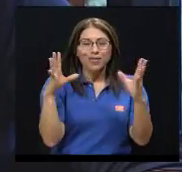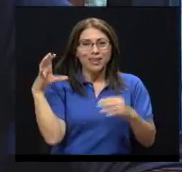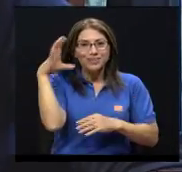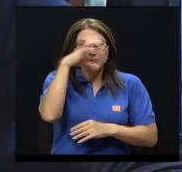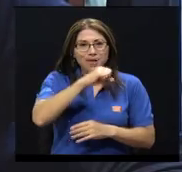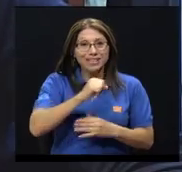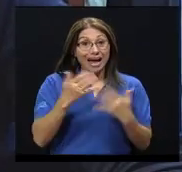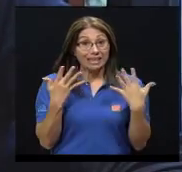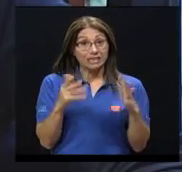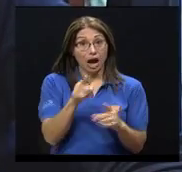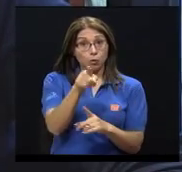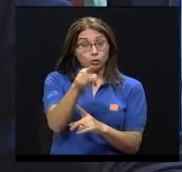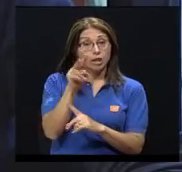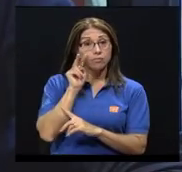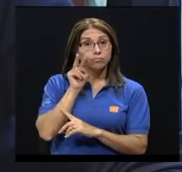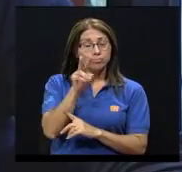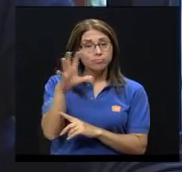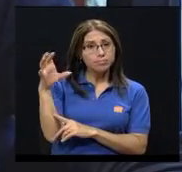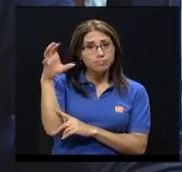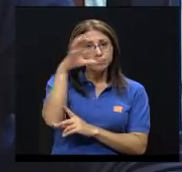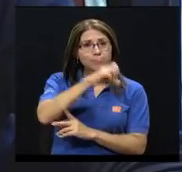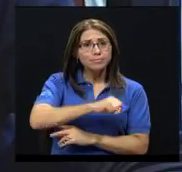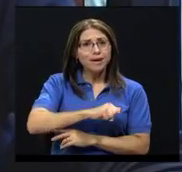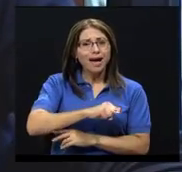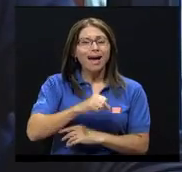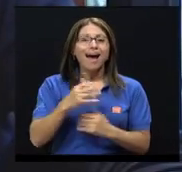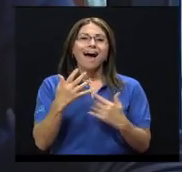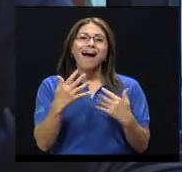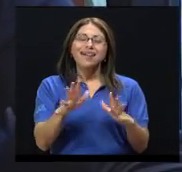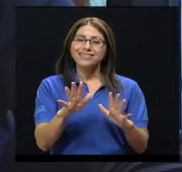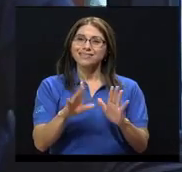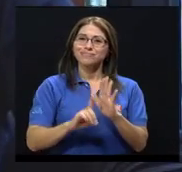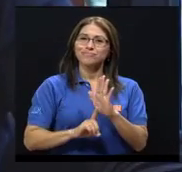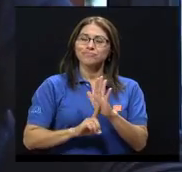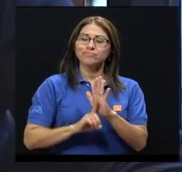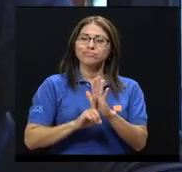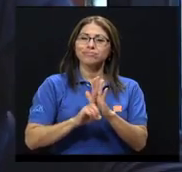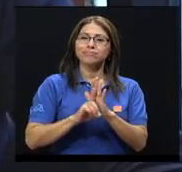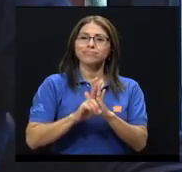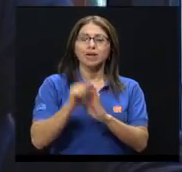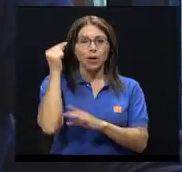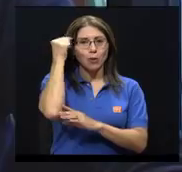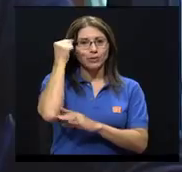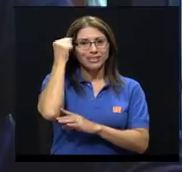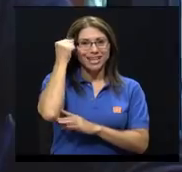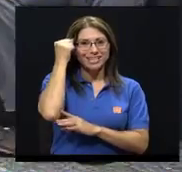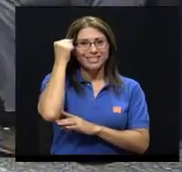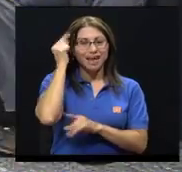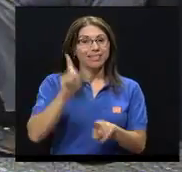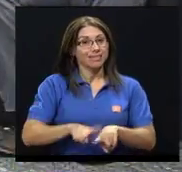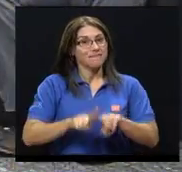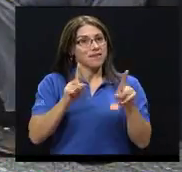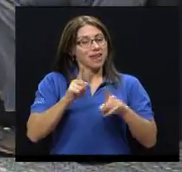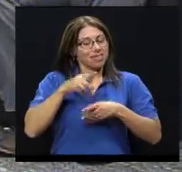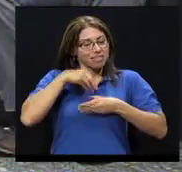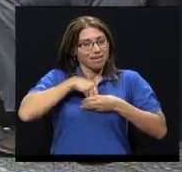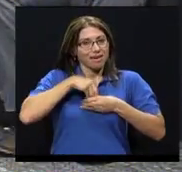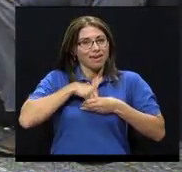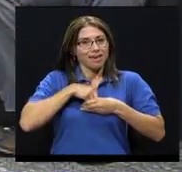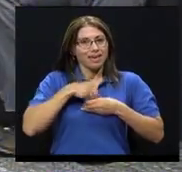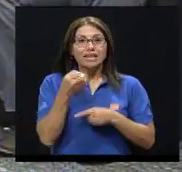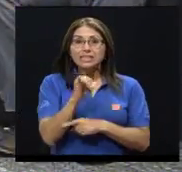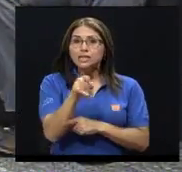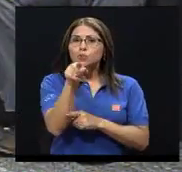ha generado la aparición de un desarrollo de la conciencia diferente dentro de la persona. Si usted